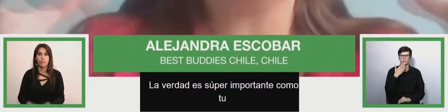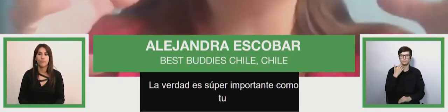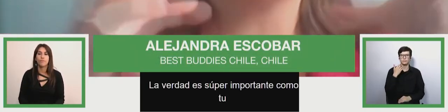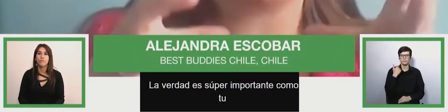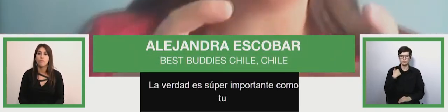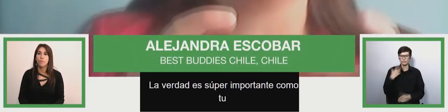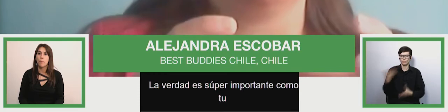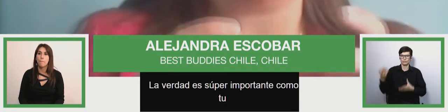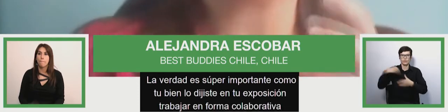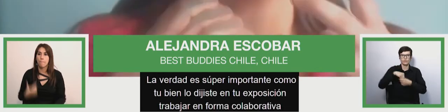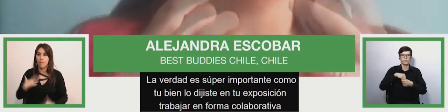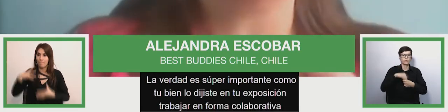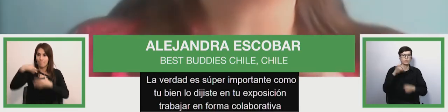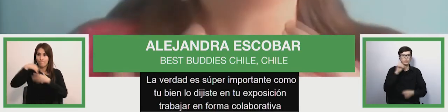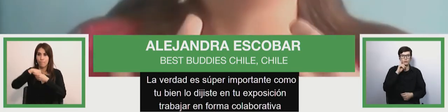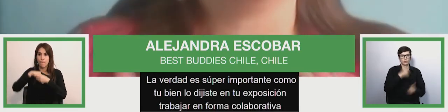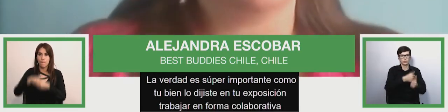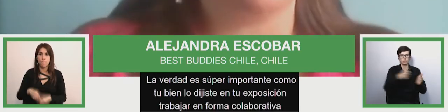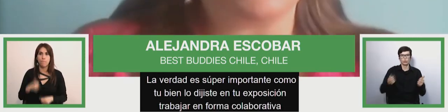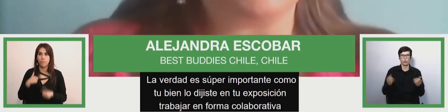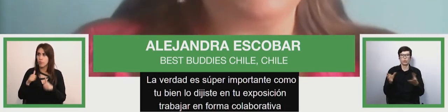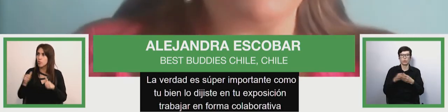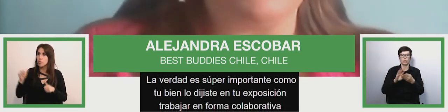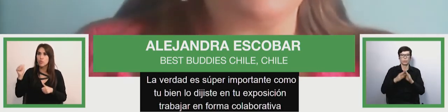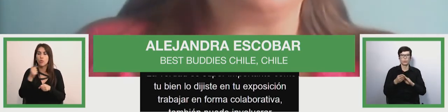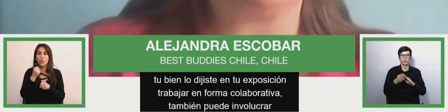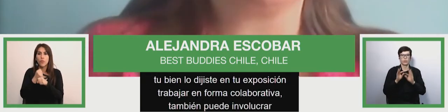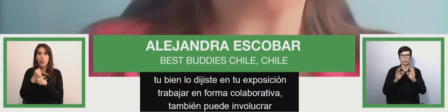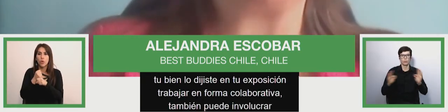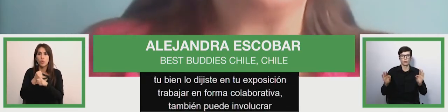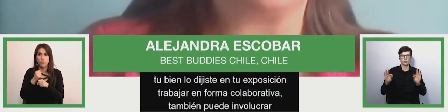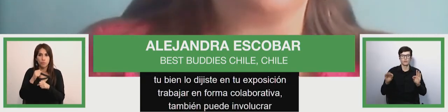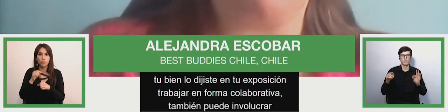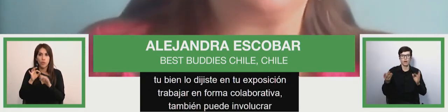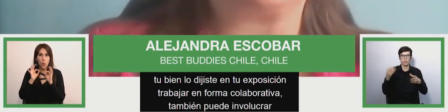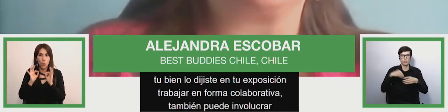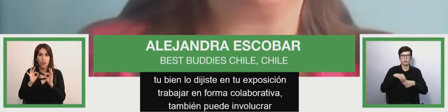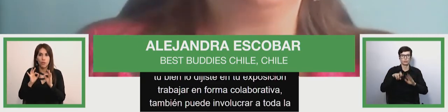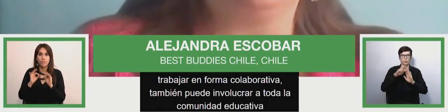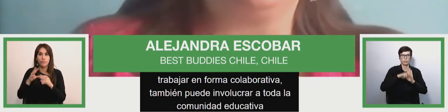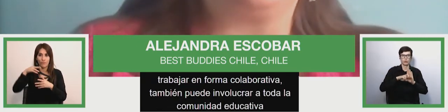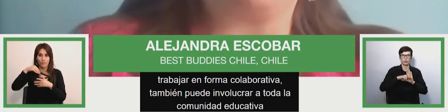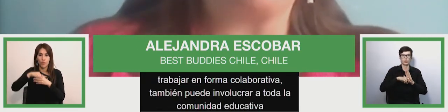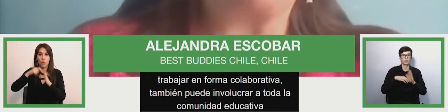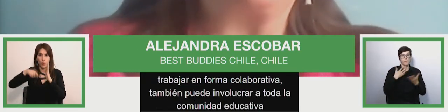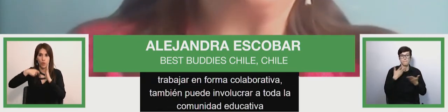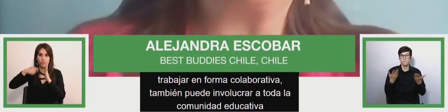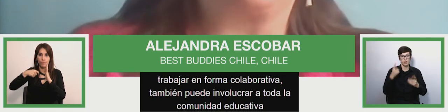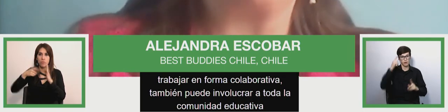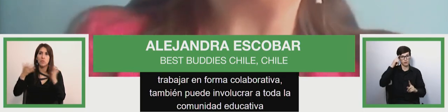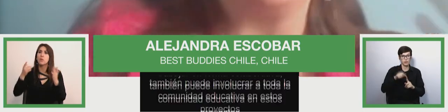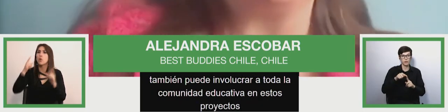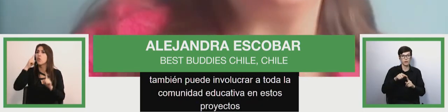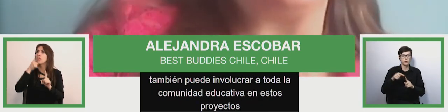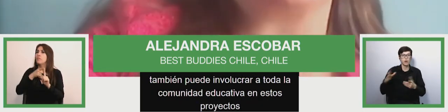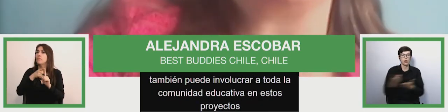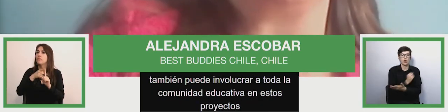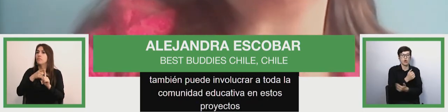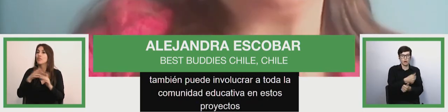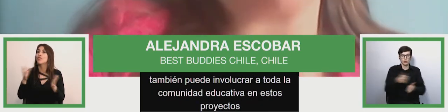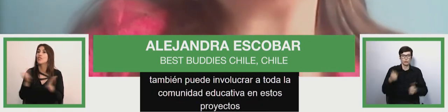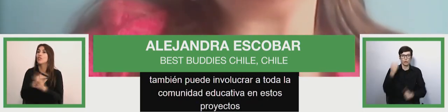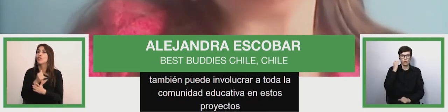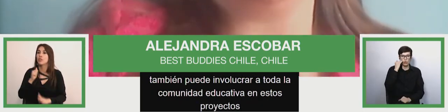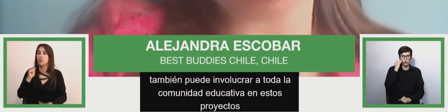involucrar a toda la comunidad educativa en estos proyectos para que obviamente así como todos los niños